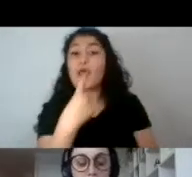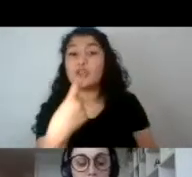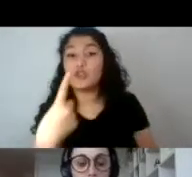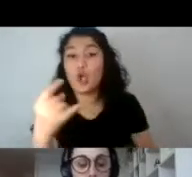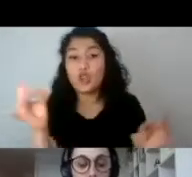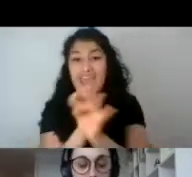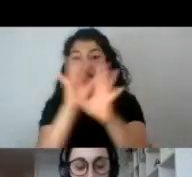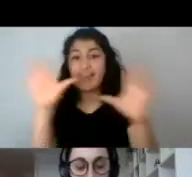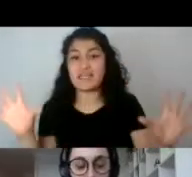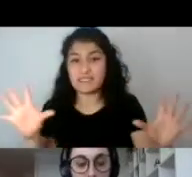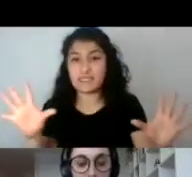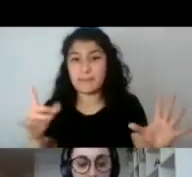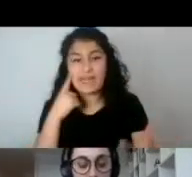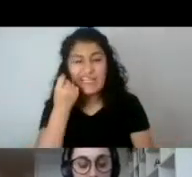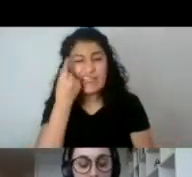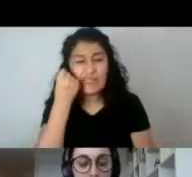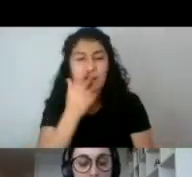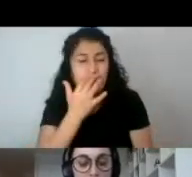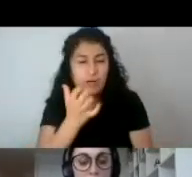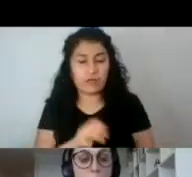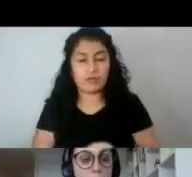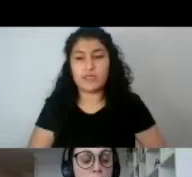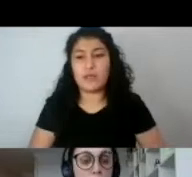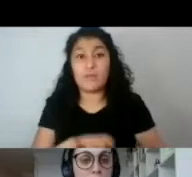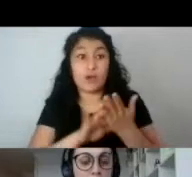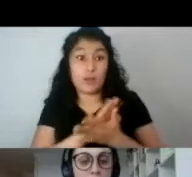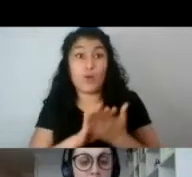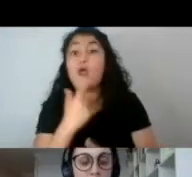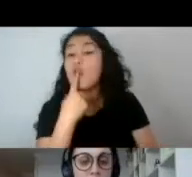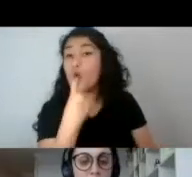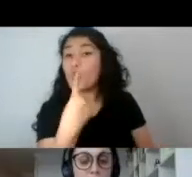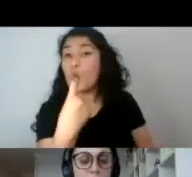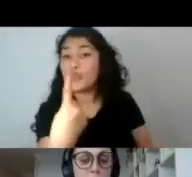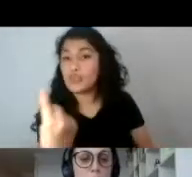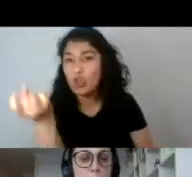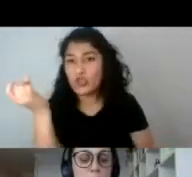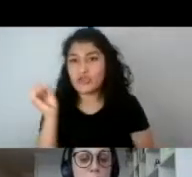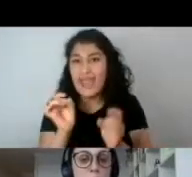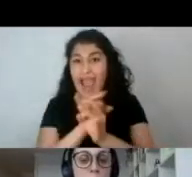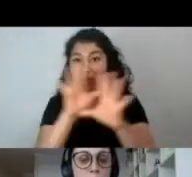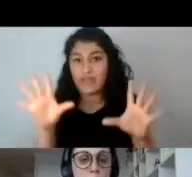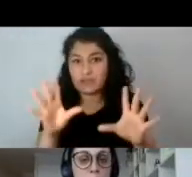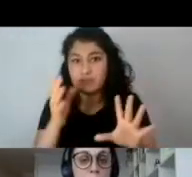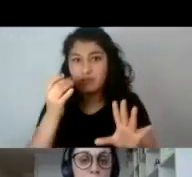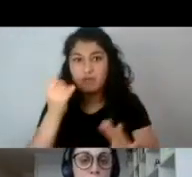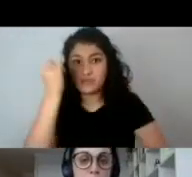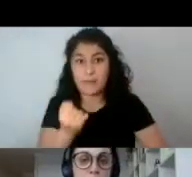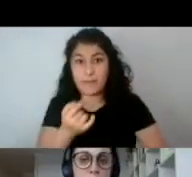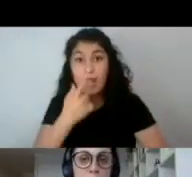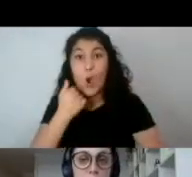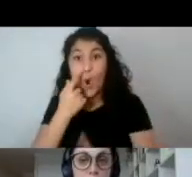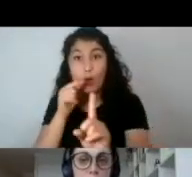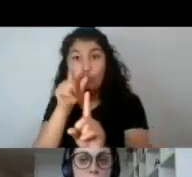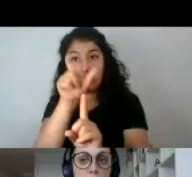ilustrarlo un poco mejor. En los cuentos de hadas vamos a ver que solo los personajes masculinos hablan